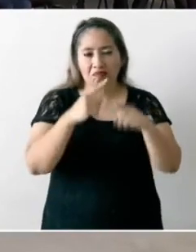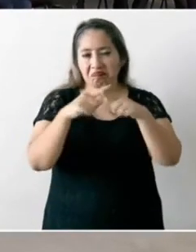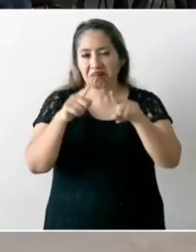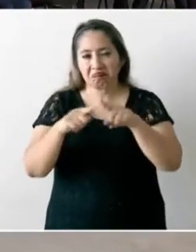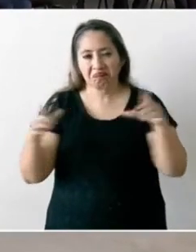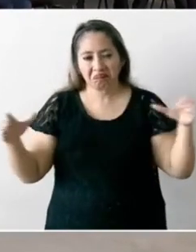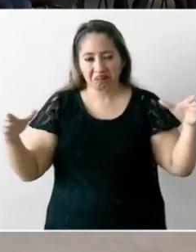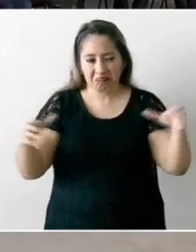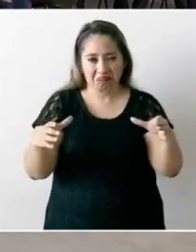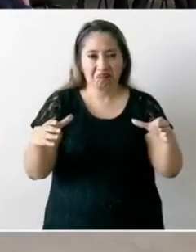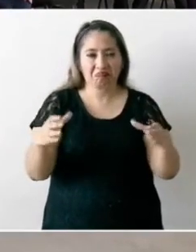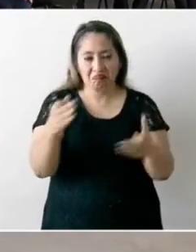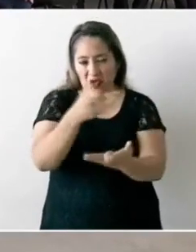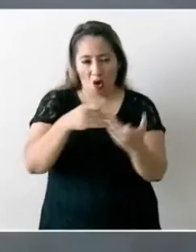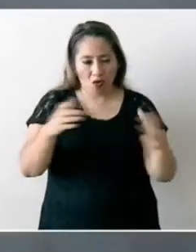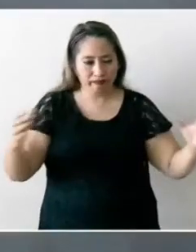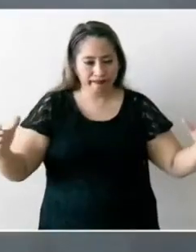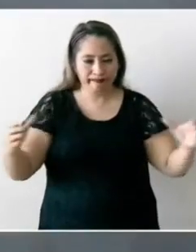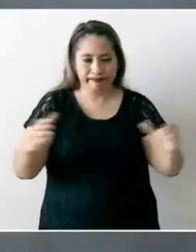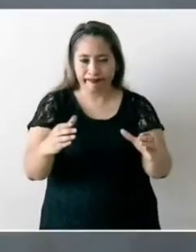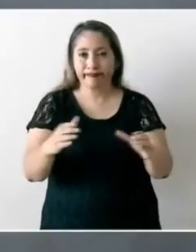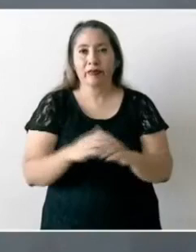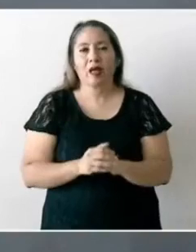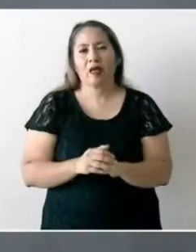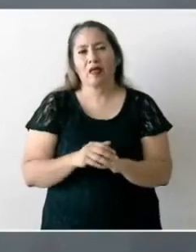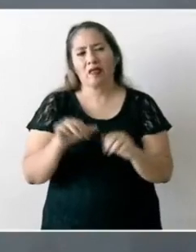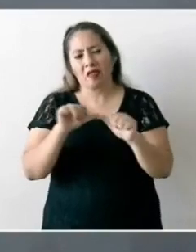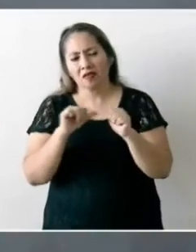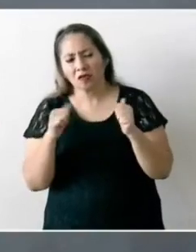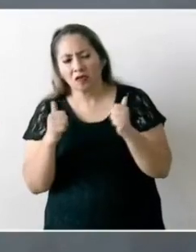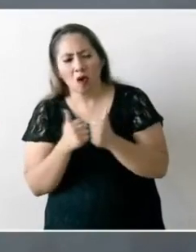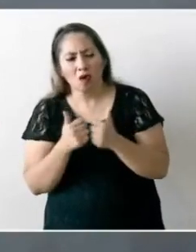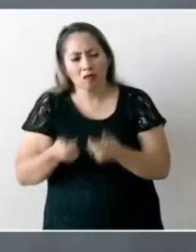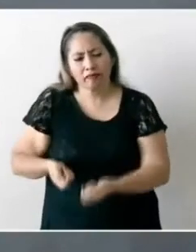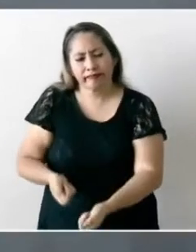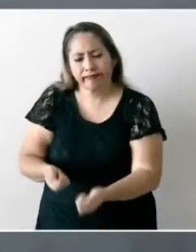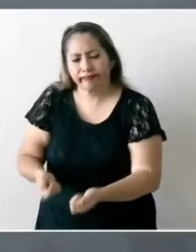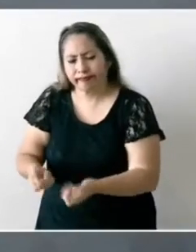los de las asociaciones de productores